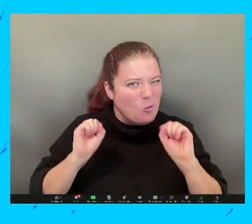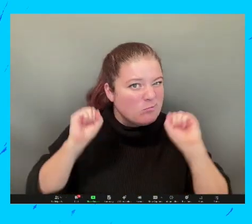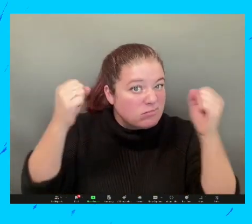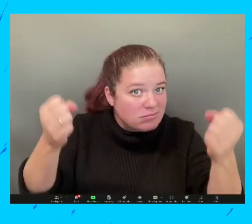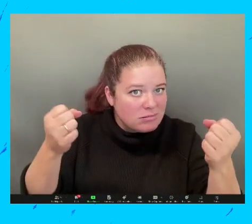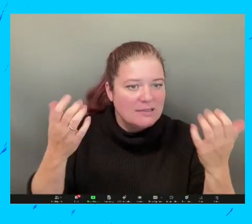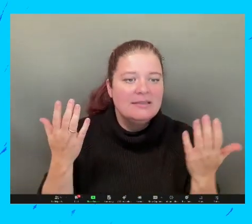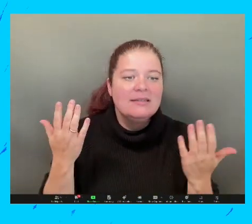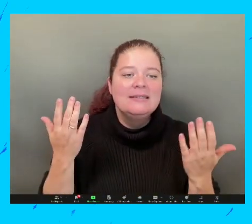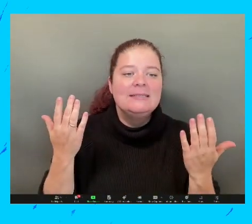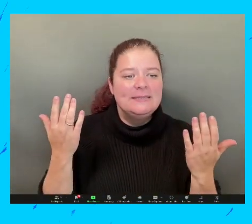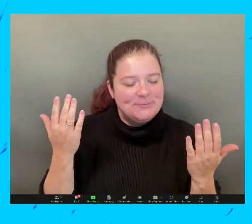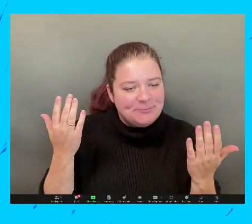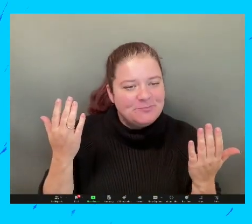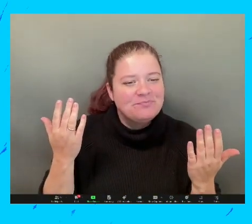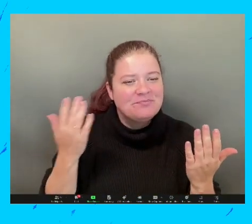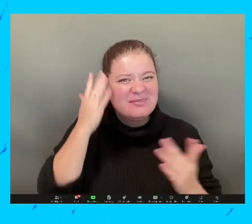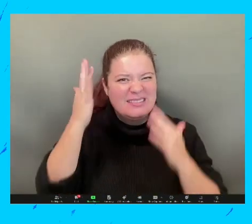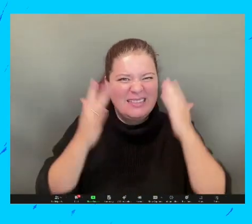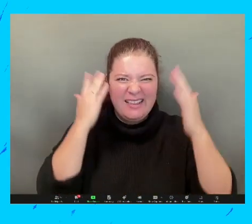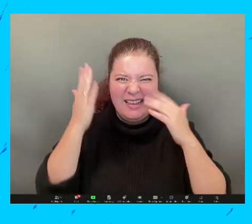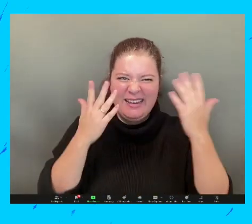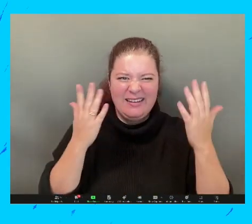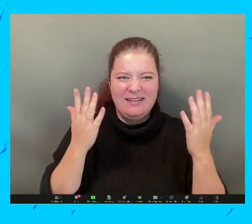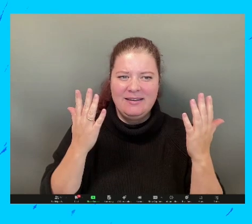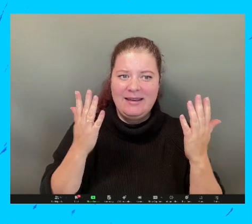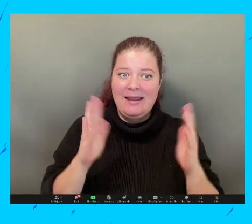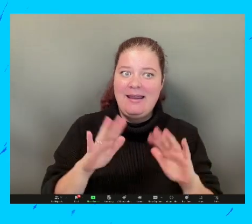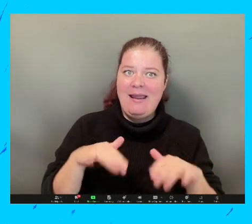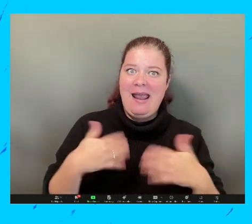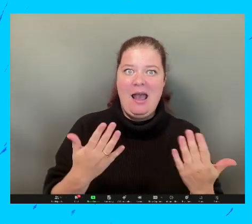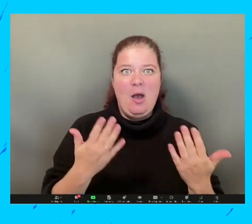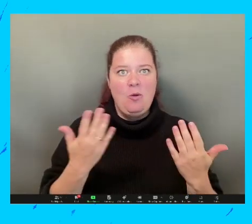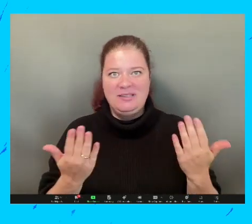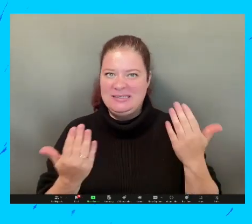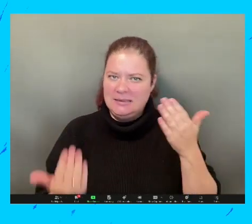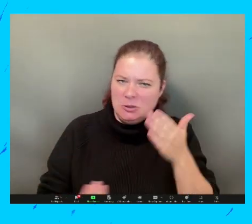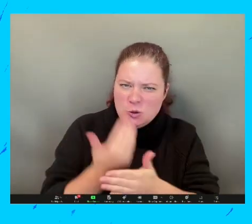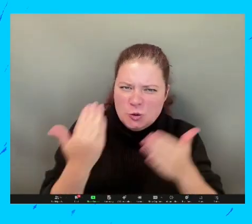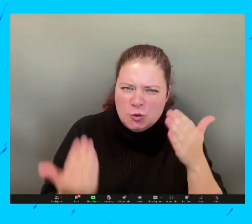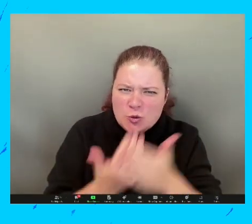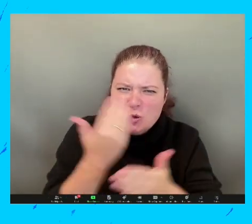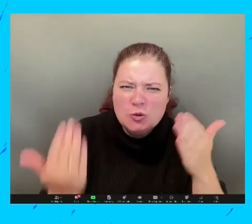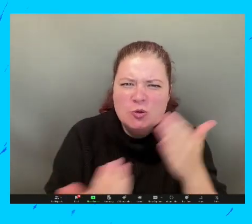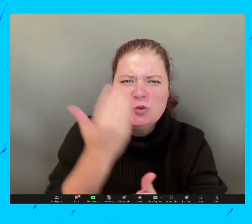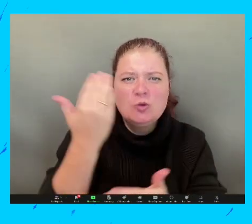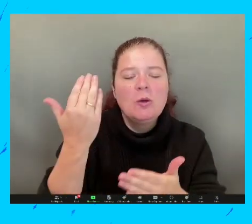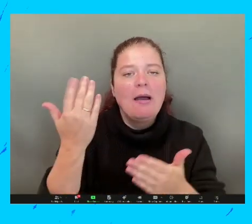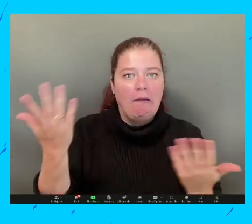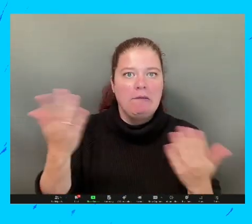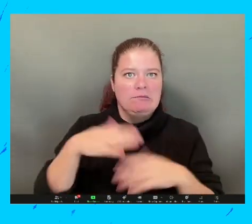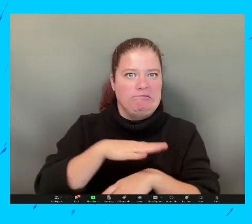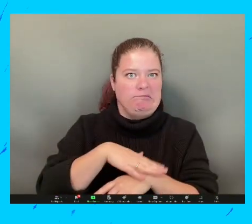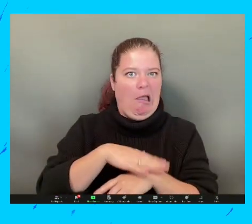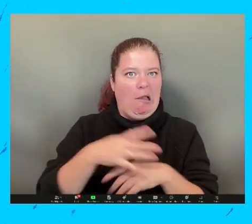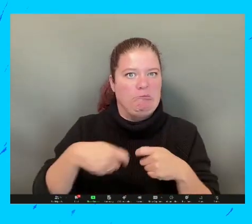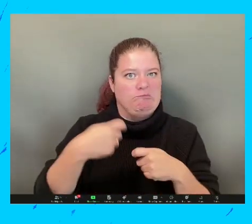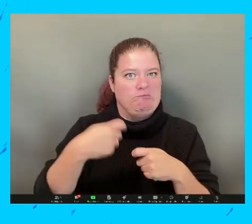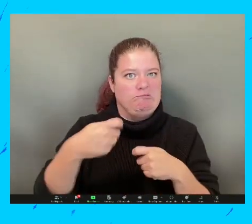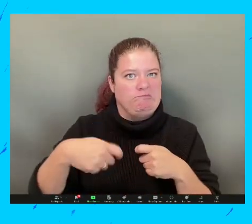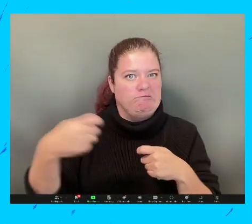animar a todos que hagan es que ni siempre piensen sobre empezar de cero.